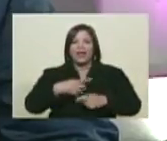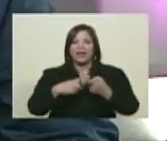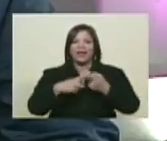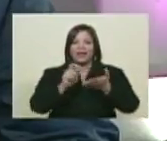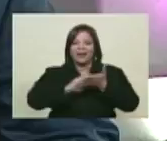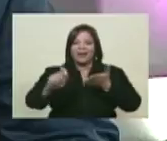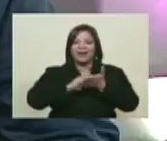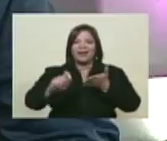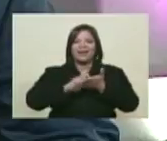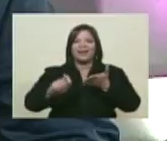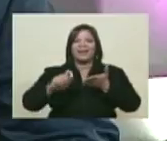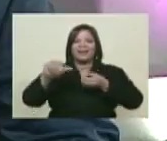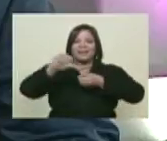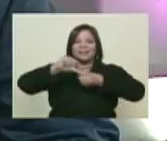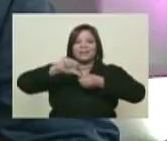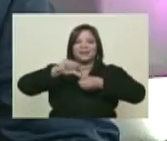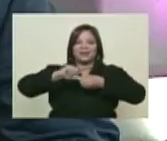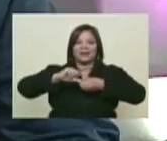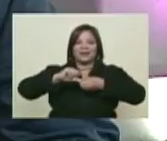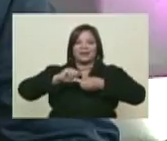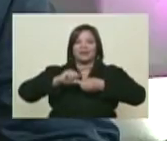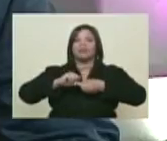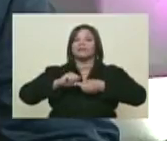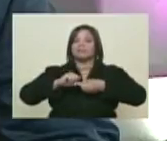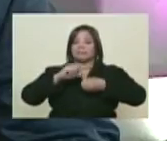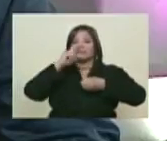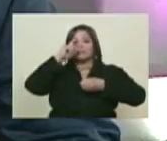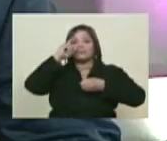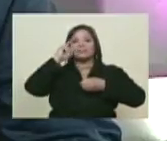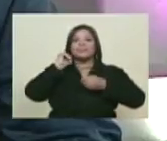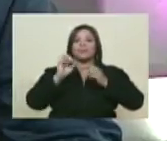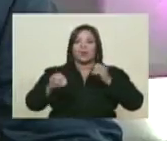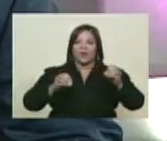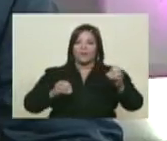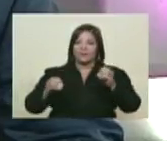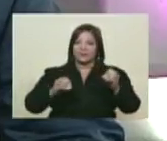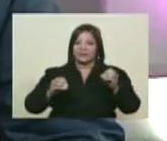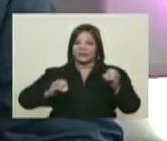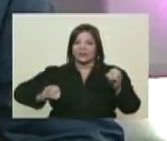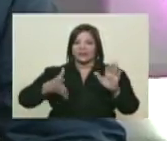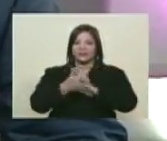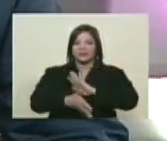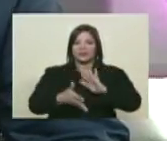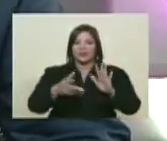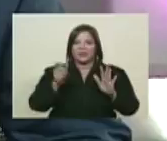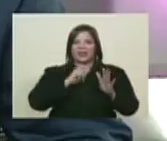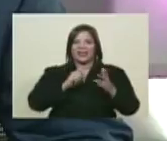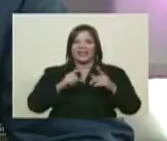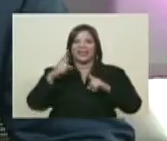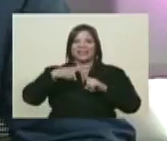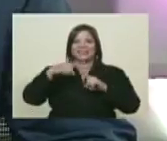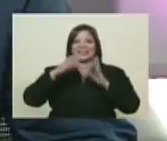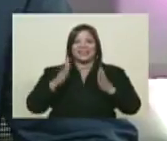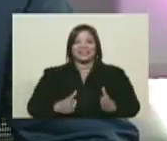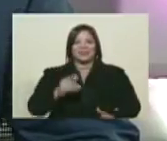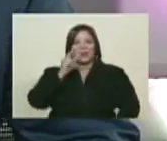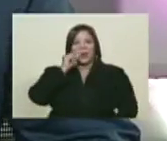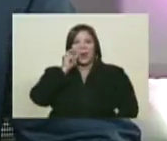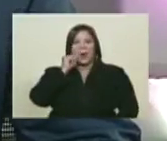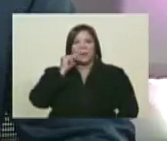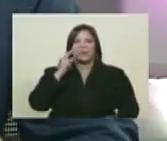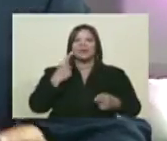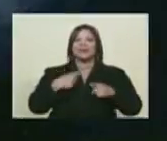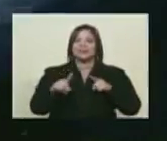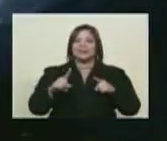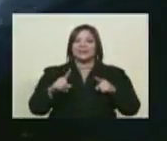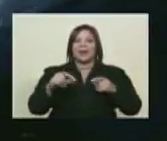Desde Mene, de Ramón Díaz Sánchez. Elvia. Un tachirense, un tachirense, Arturo Croce, talud derrumbado